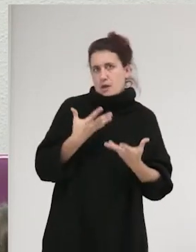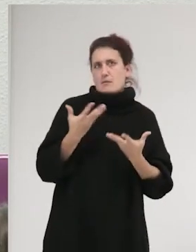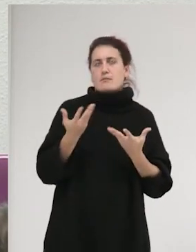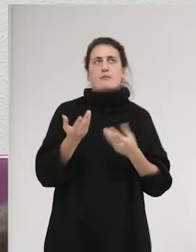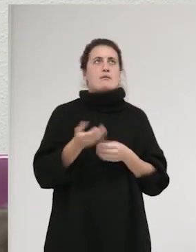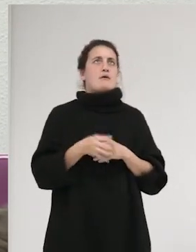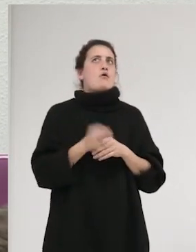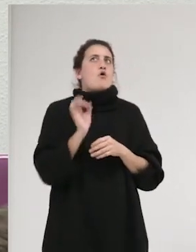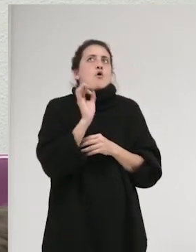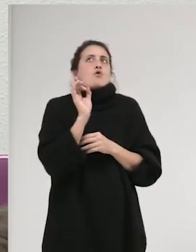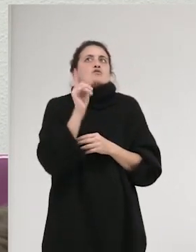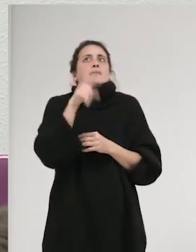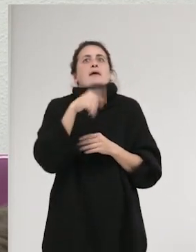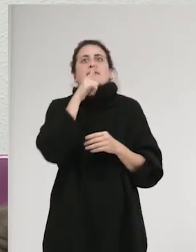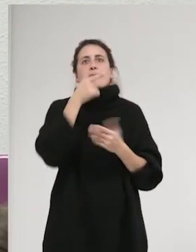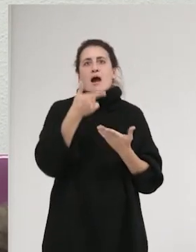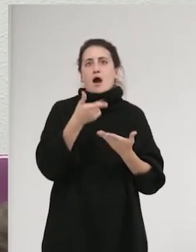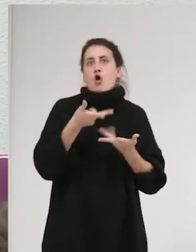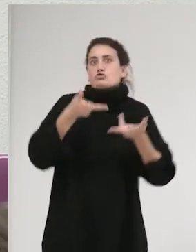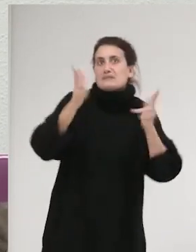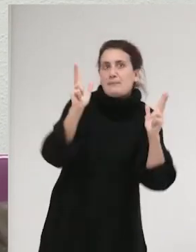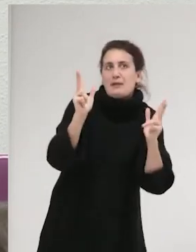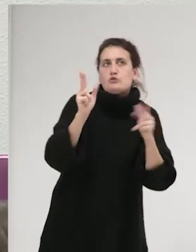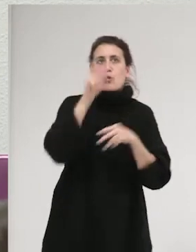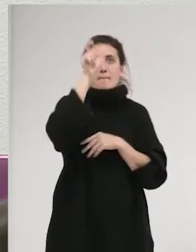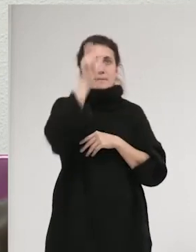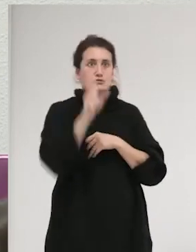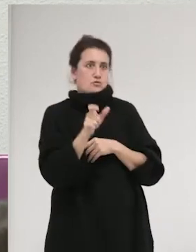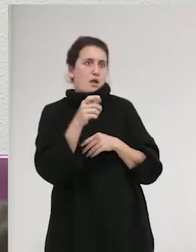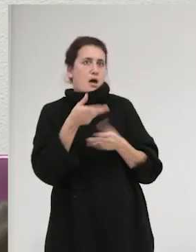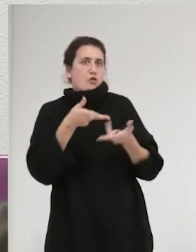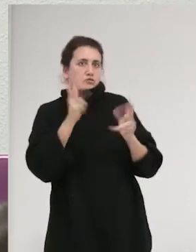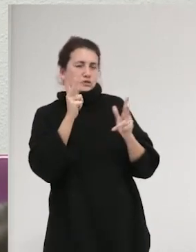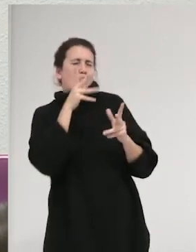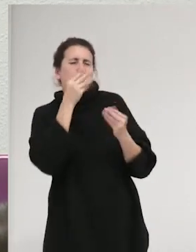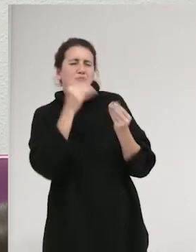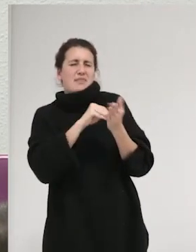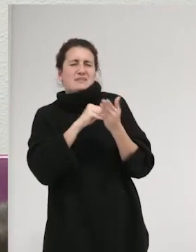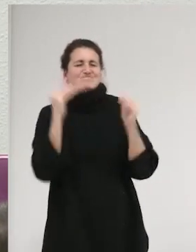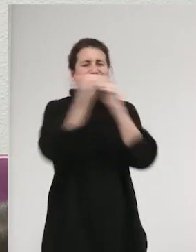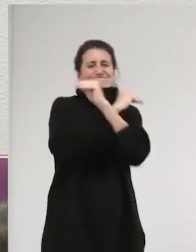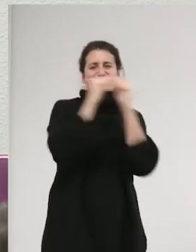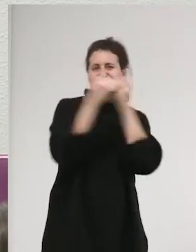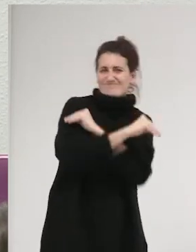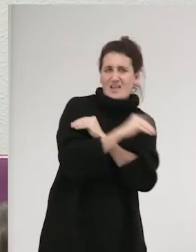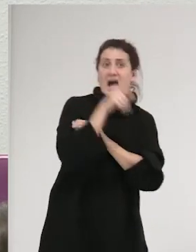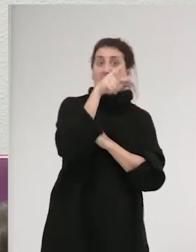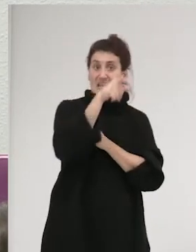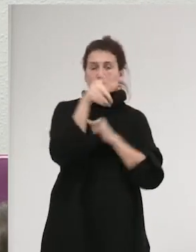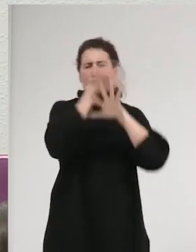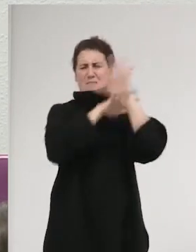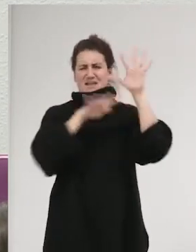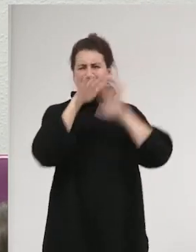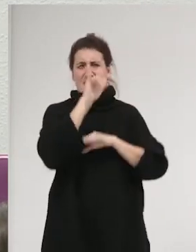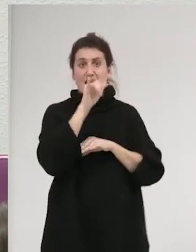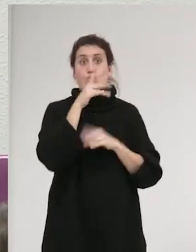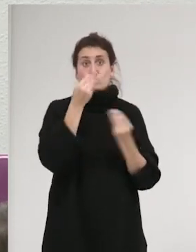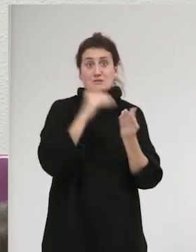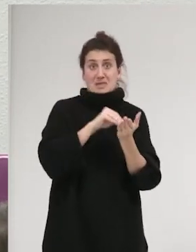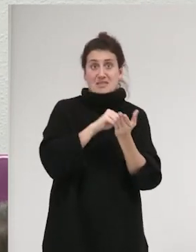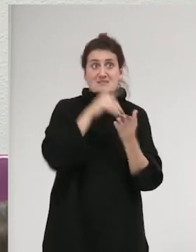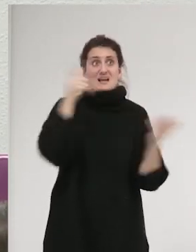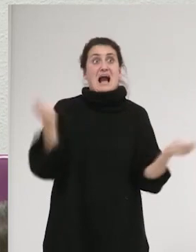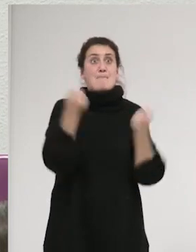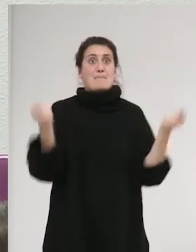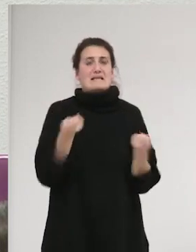el consentimiento, el sujeto que consiente muchas veces es contradictorio, es decir, que ahí hay una complejidad que muchas veces en campañas con la mejor